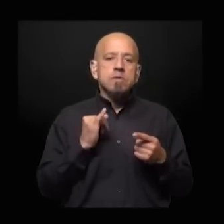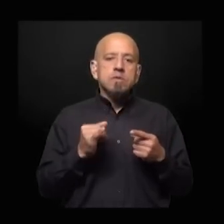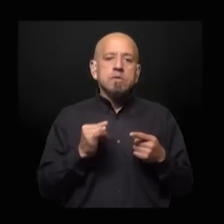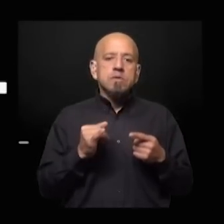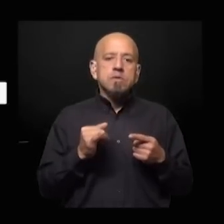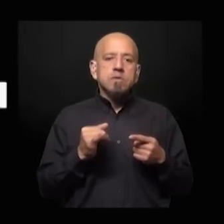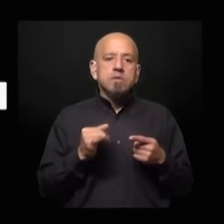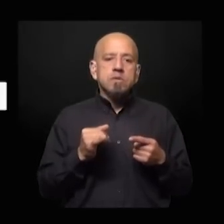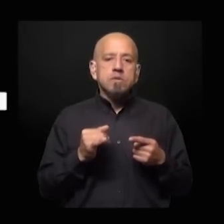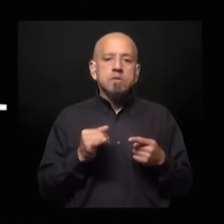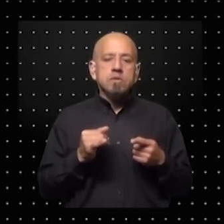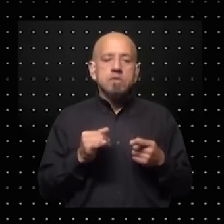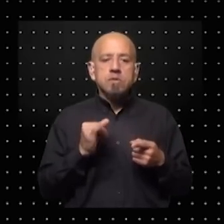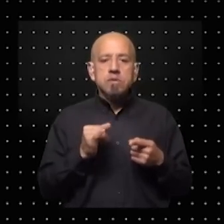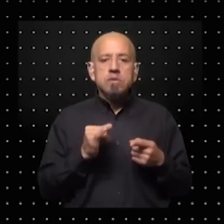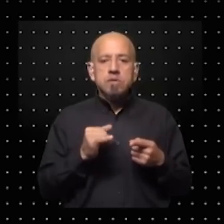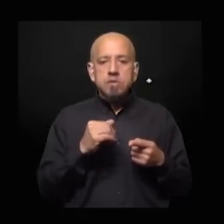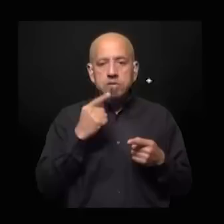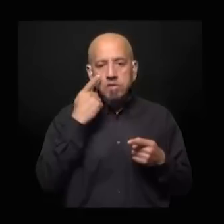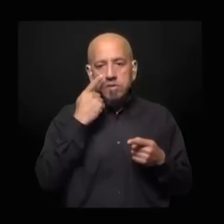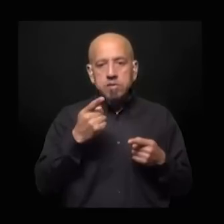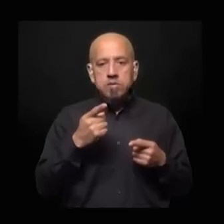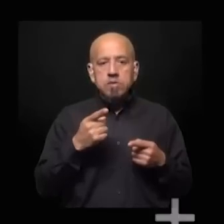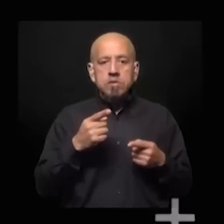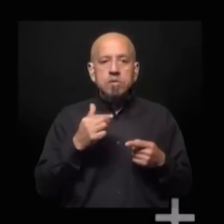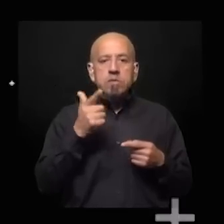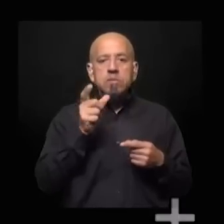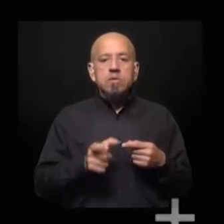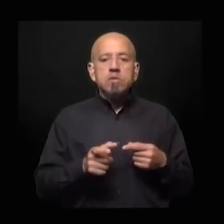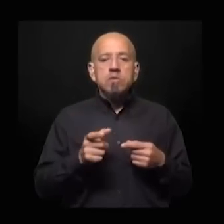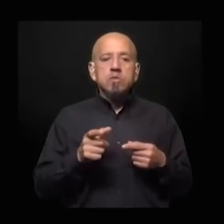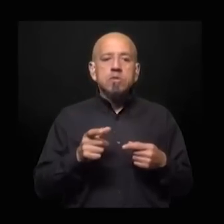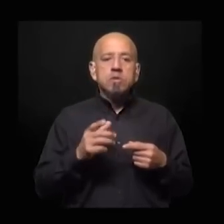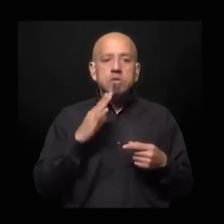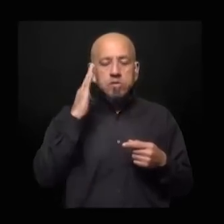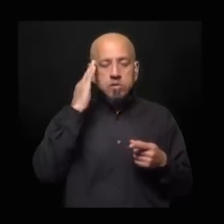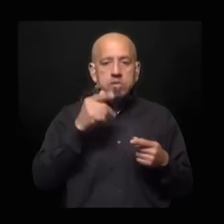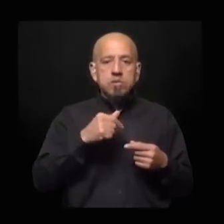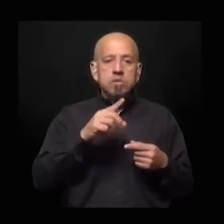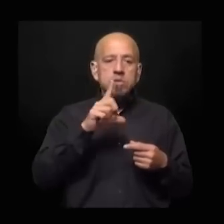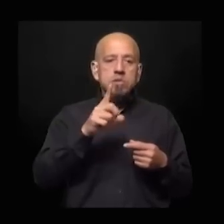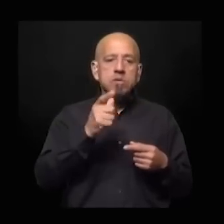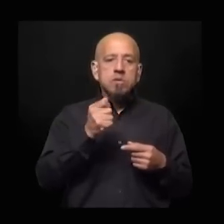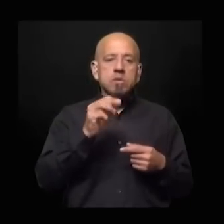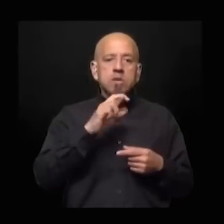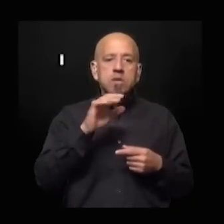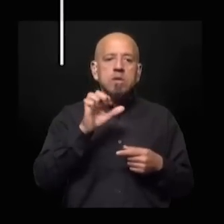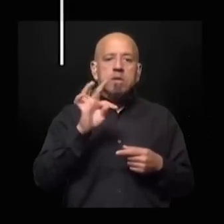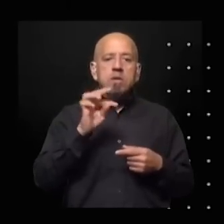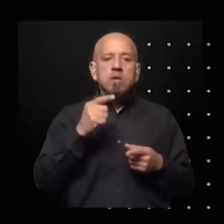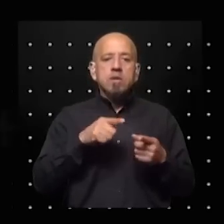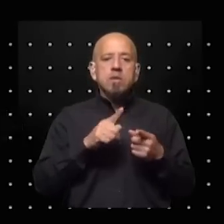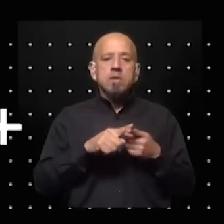lo que se ve es claramente a una persona más preparada que otra o Horacio Rodríguez Larreta siendo